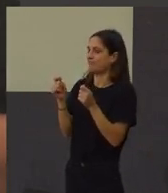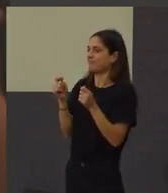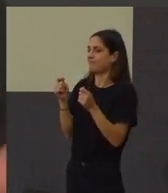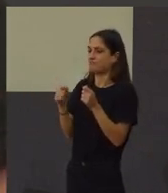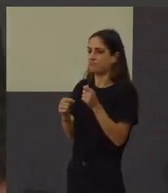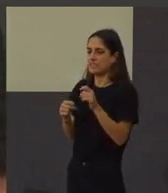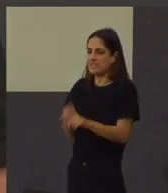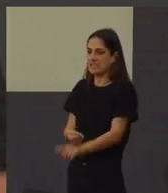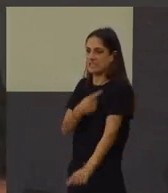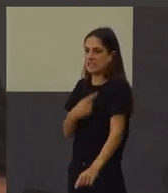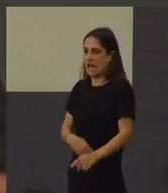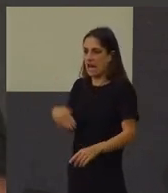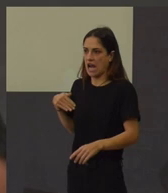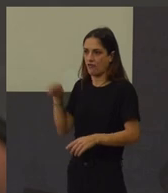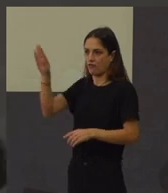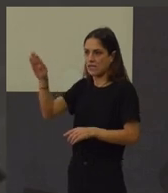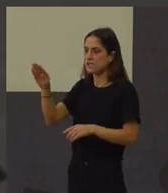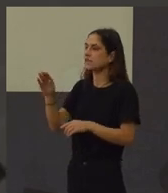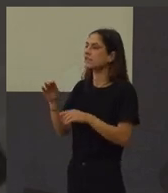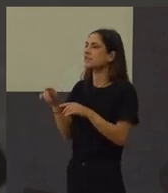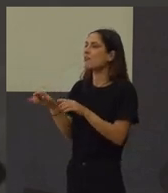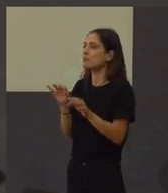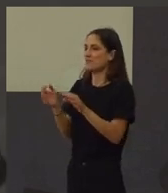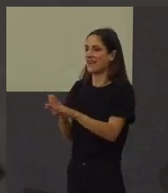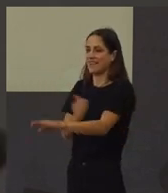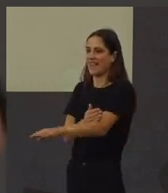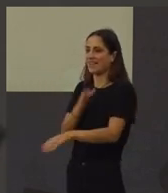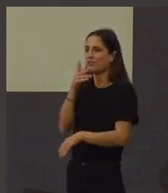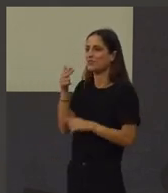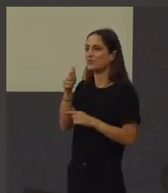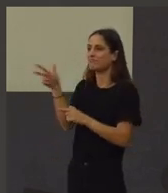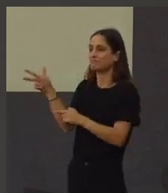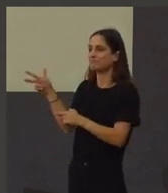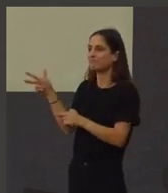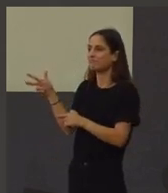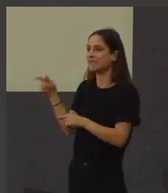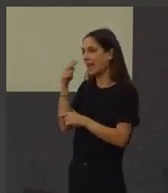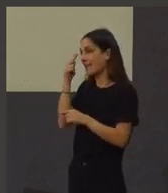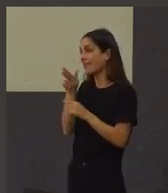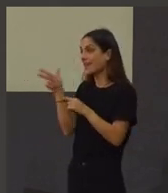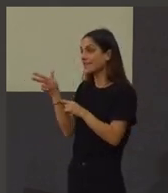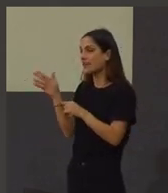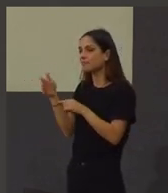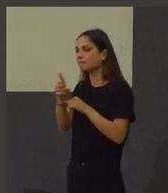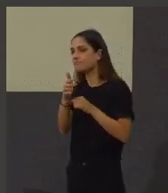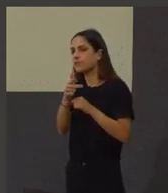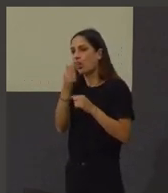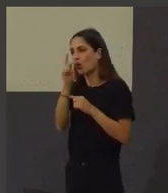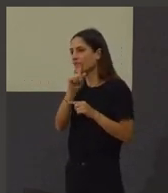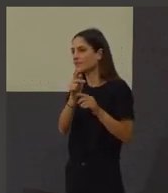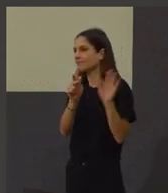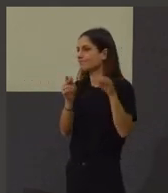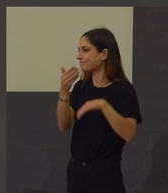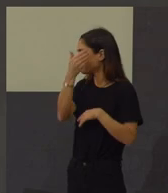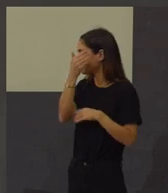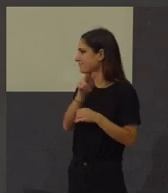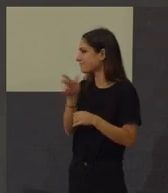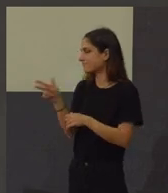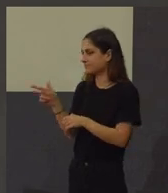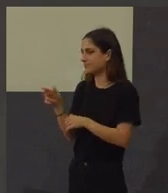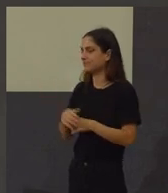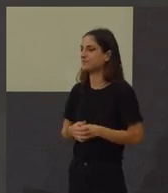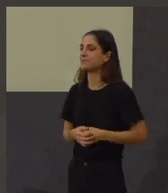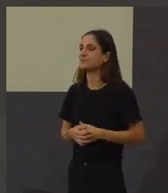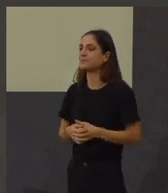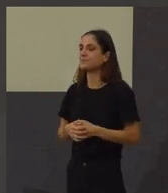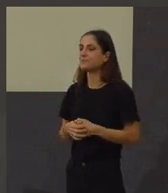obviamente, preparada para esto, porque a cámara sempre olla para onde quere ollar. e construe. Vamos a